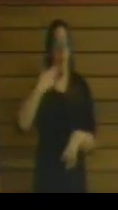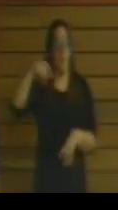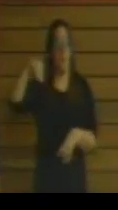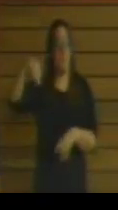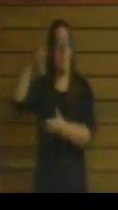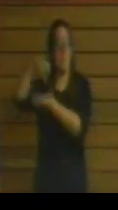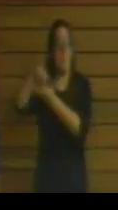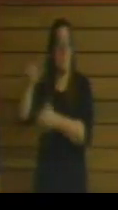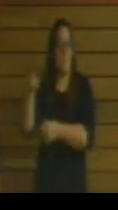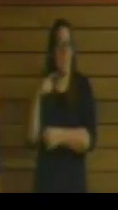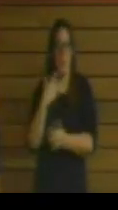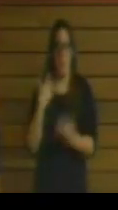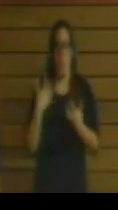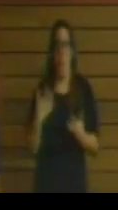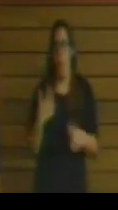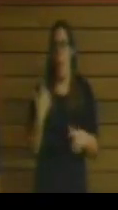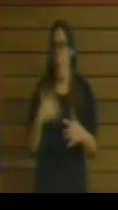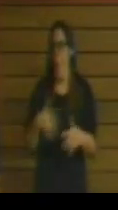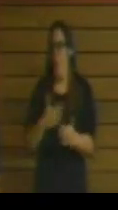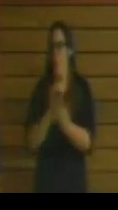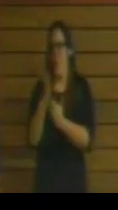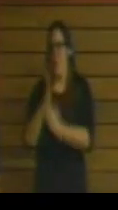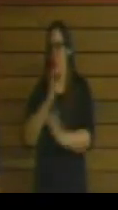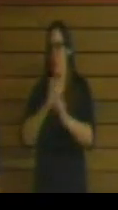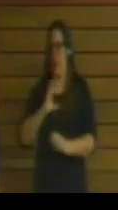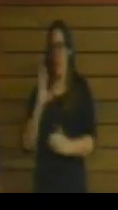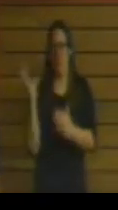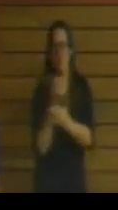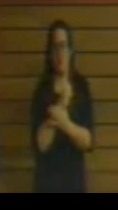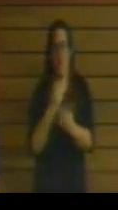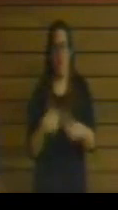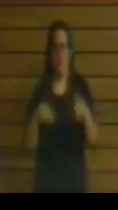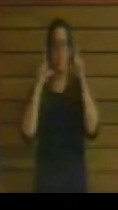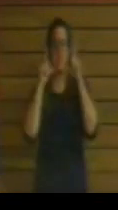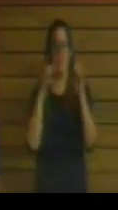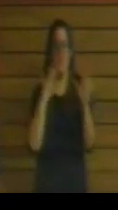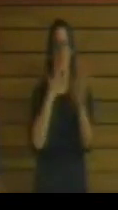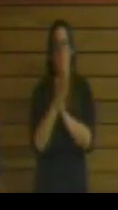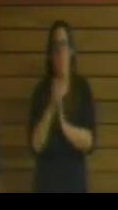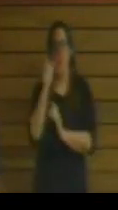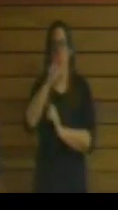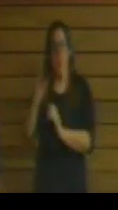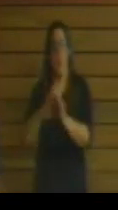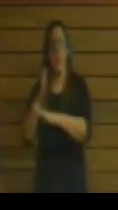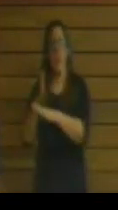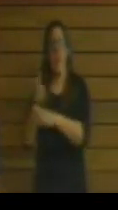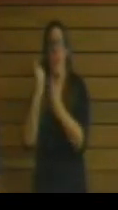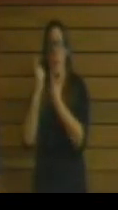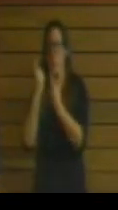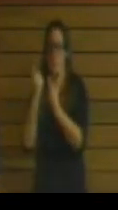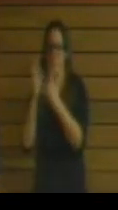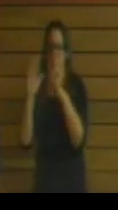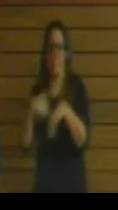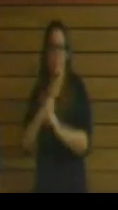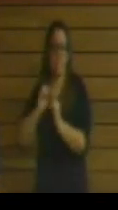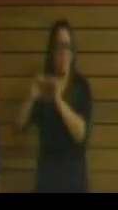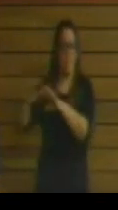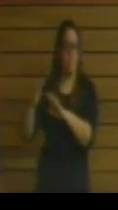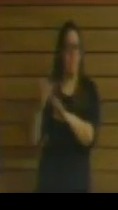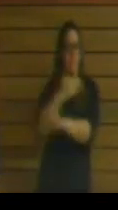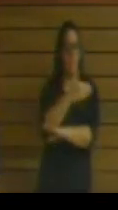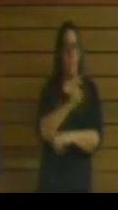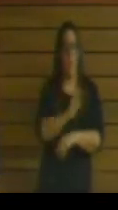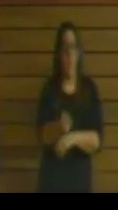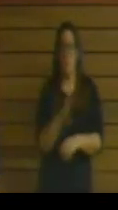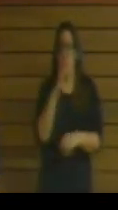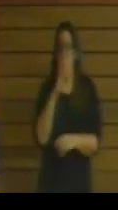llamativo, que salió en todos los medios de comunicación, cómo los alumnos abandonaban la propia escuela de música de Estella. Y esa